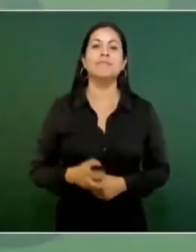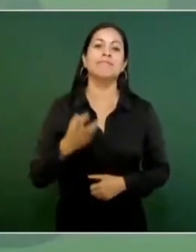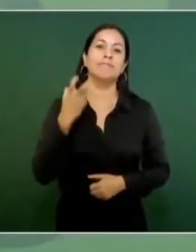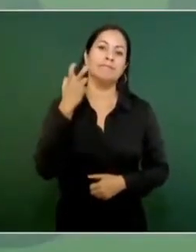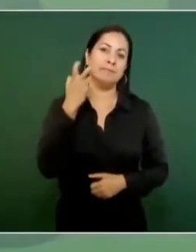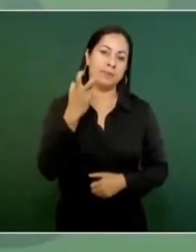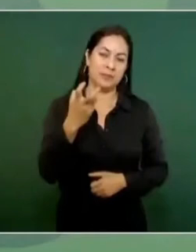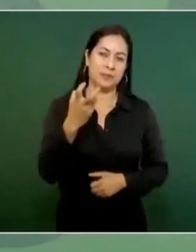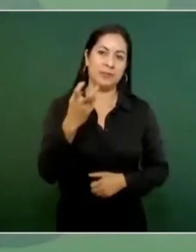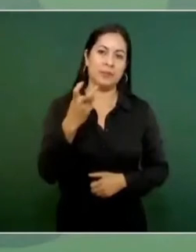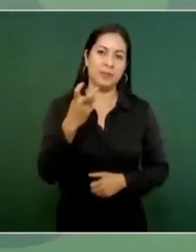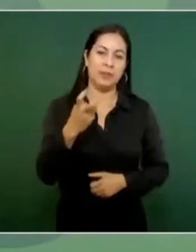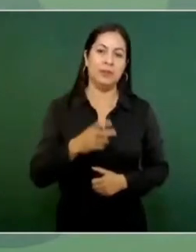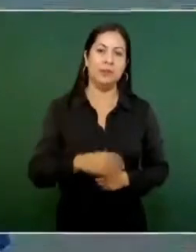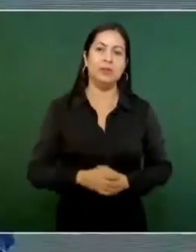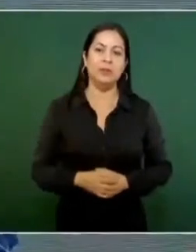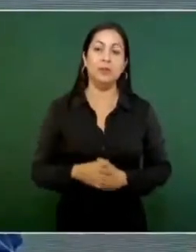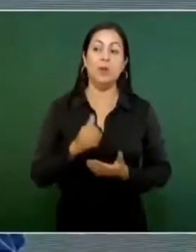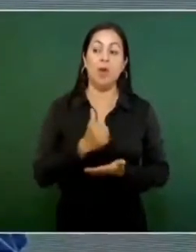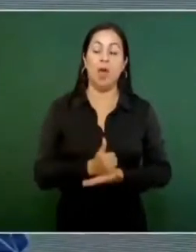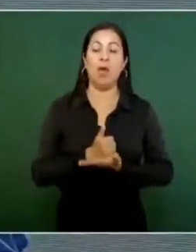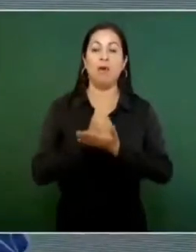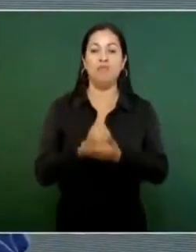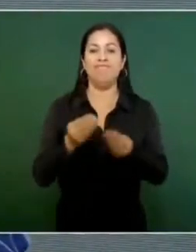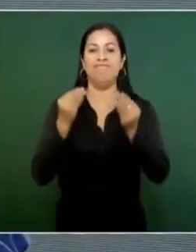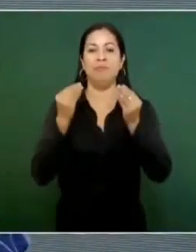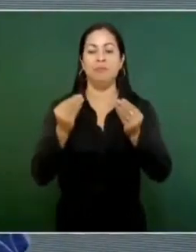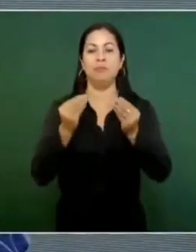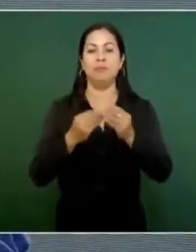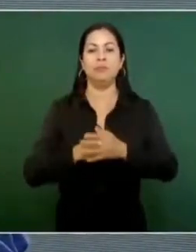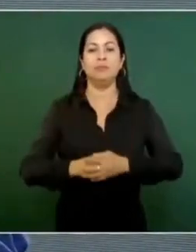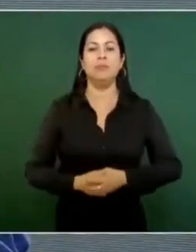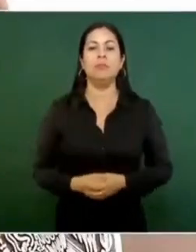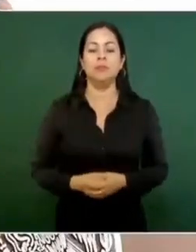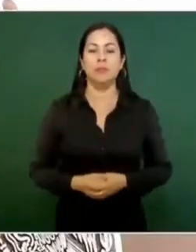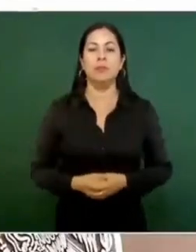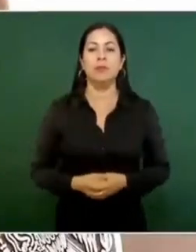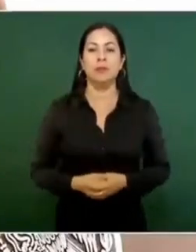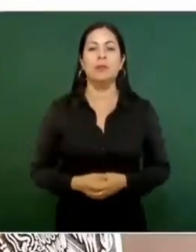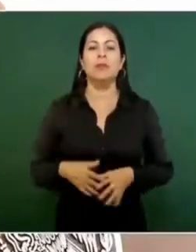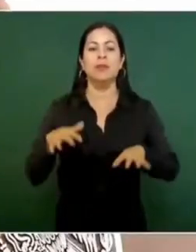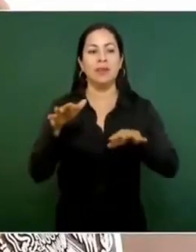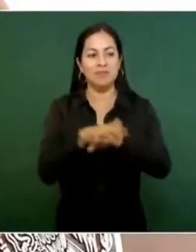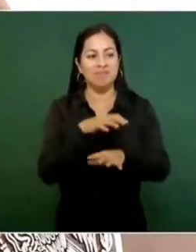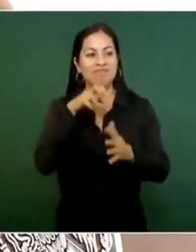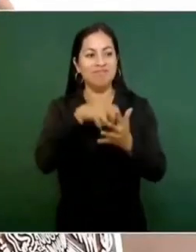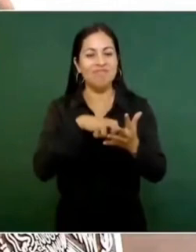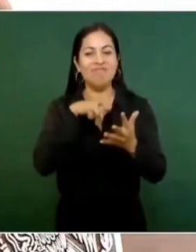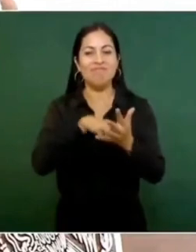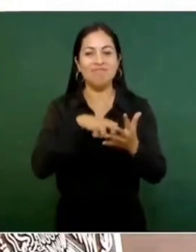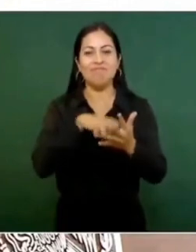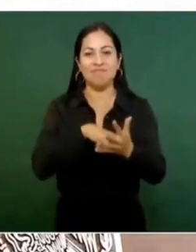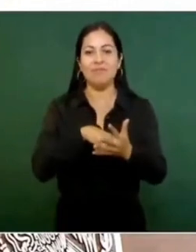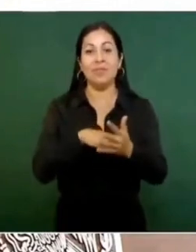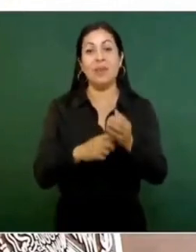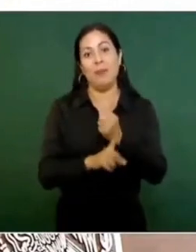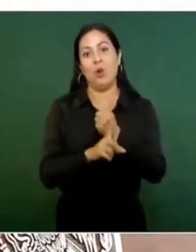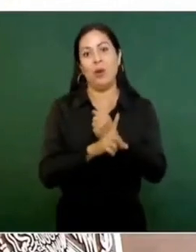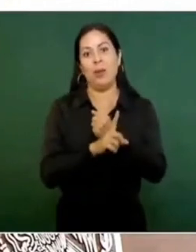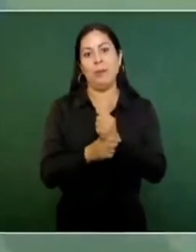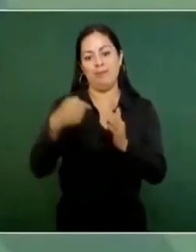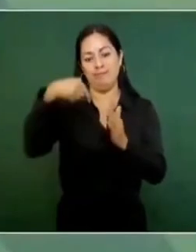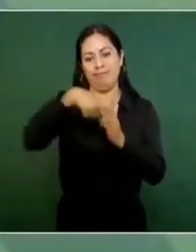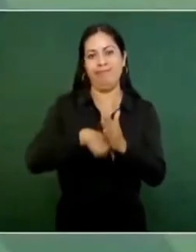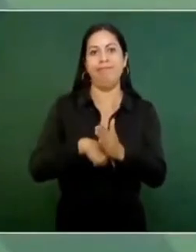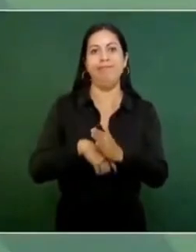ayudó mucho a enmendar, a corregir el problema de fondo,